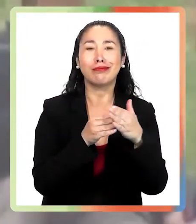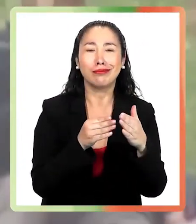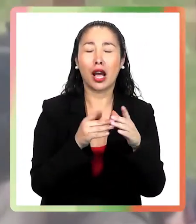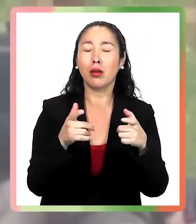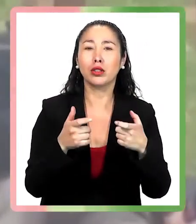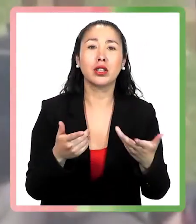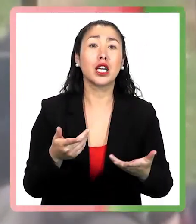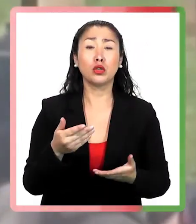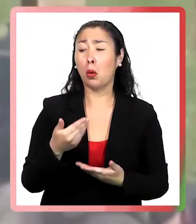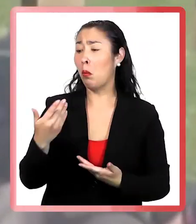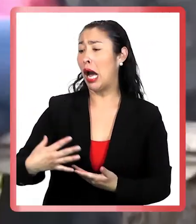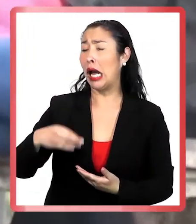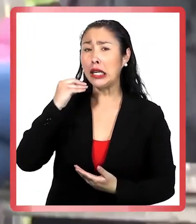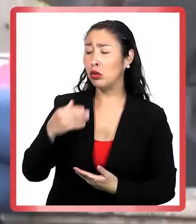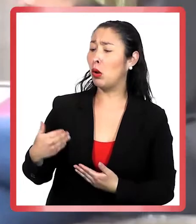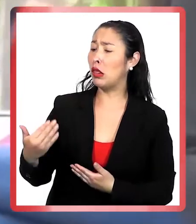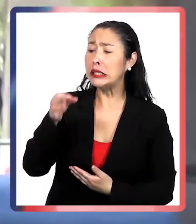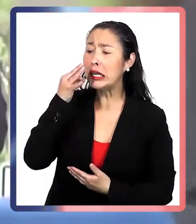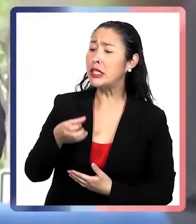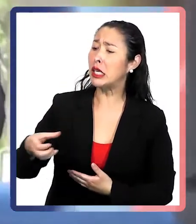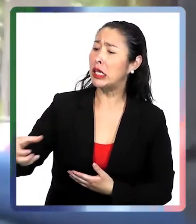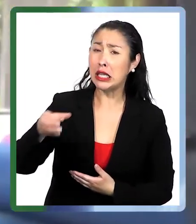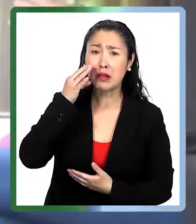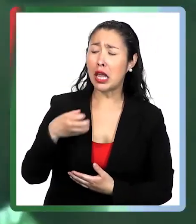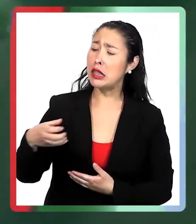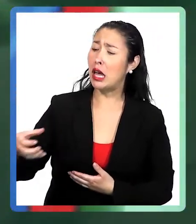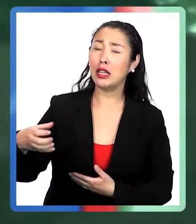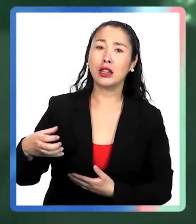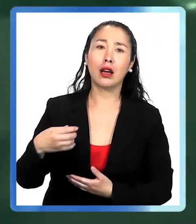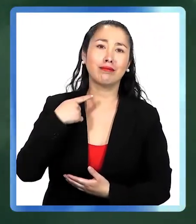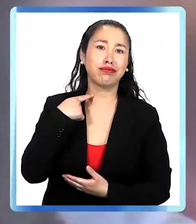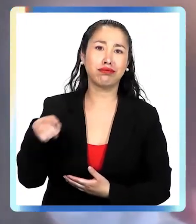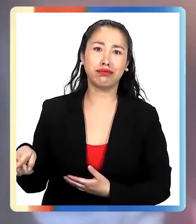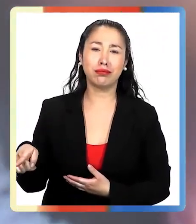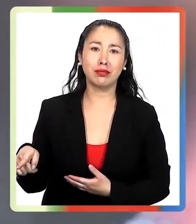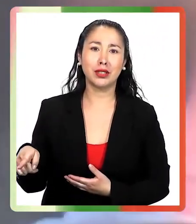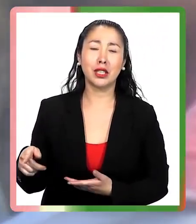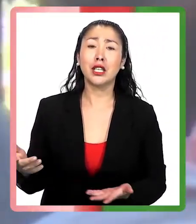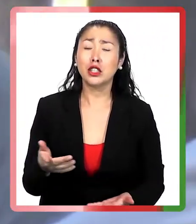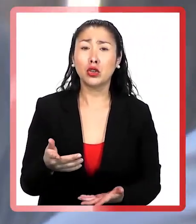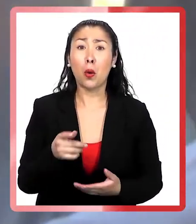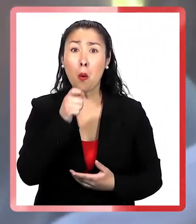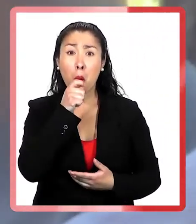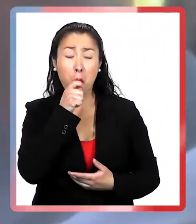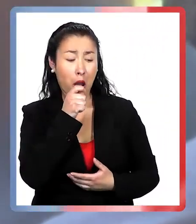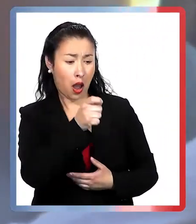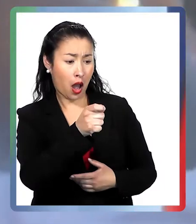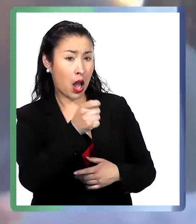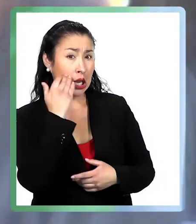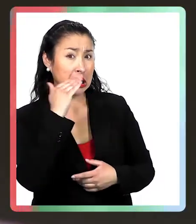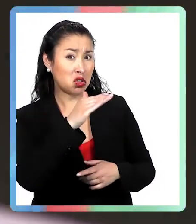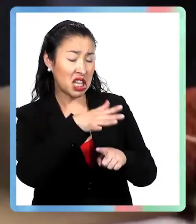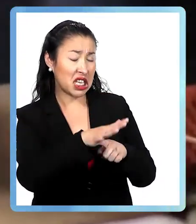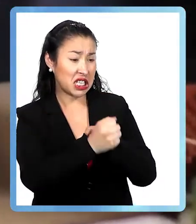cerveza. A tu nieto, Raúl, le estoy haciendo un daño tremendo. Si yo le impito a un niño de 15